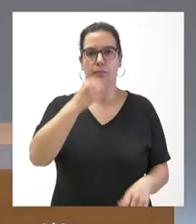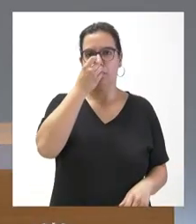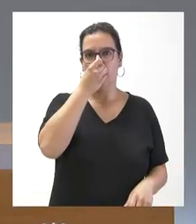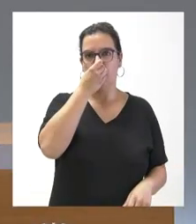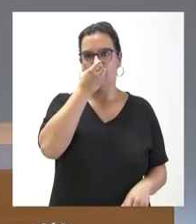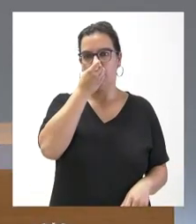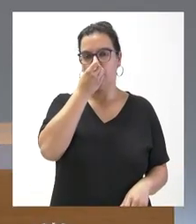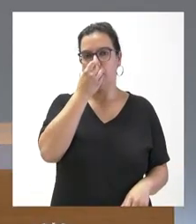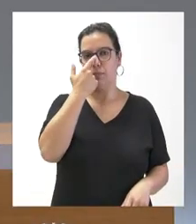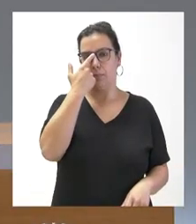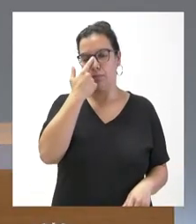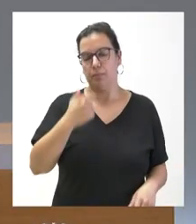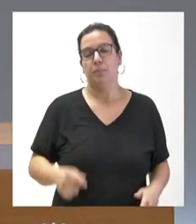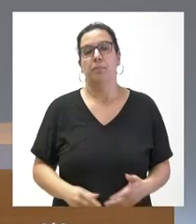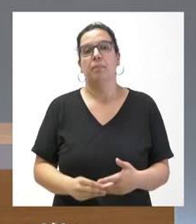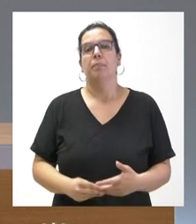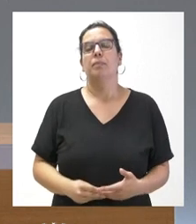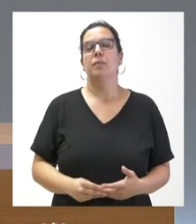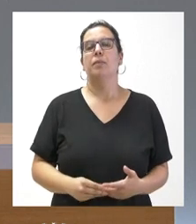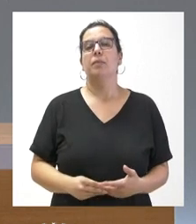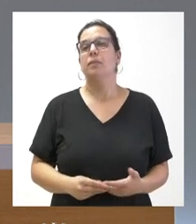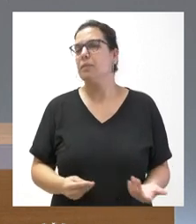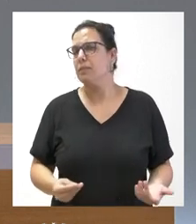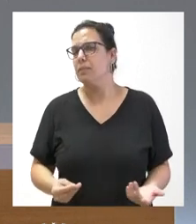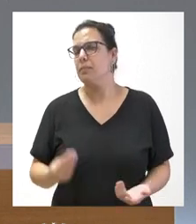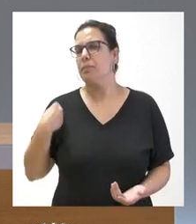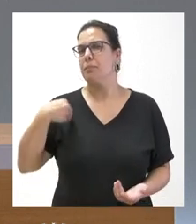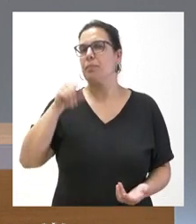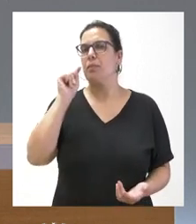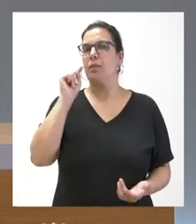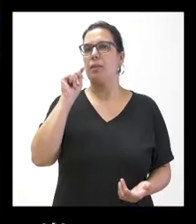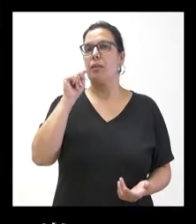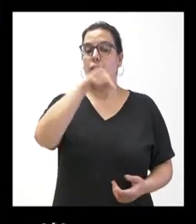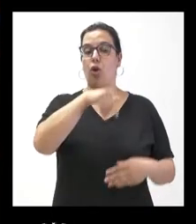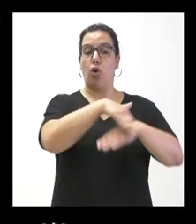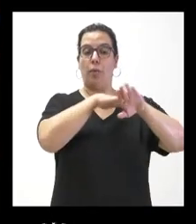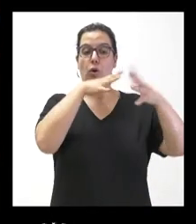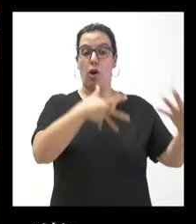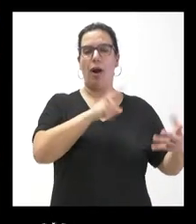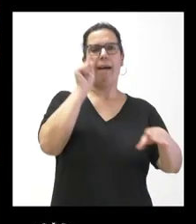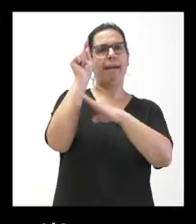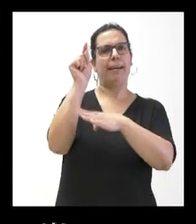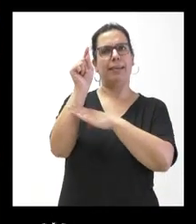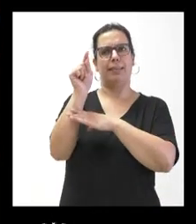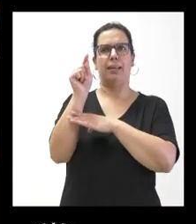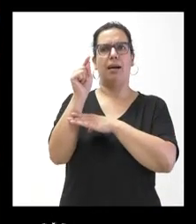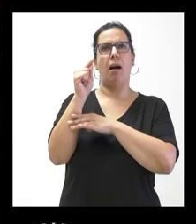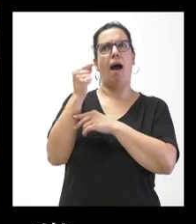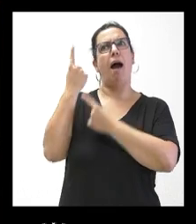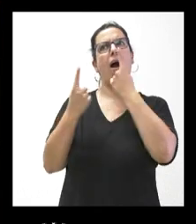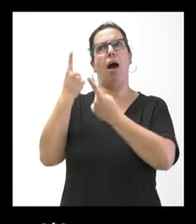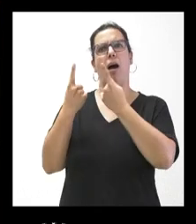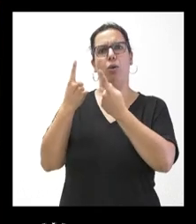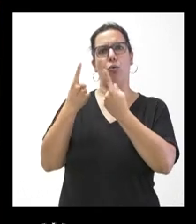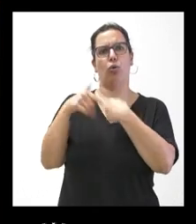ha respondido a la parte en la que le preguntaba por la crítica que desde este Gobierno actual se ha hecho a una parte del Gobierno anterior.